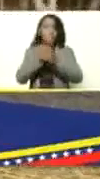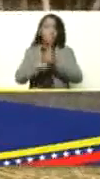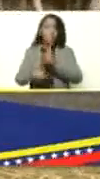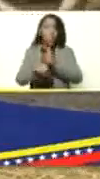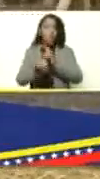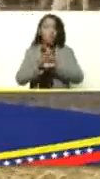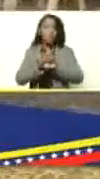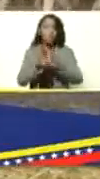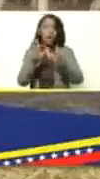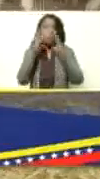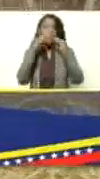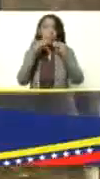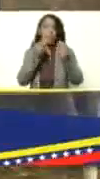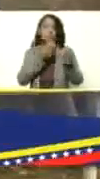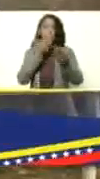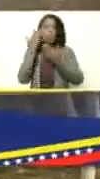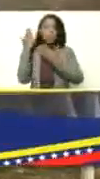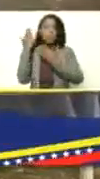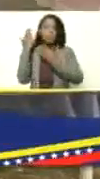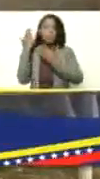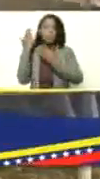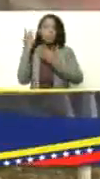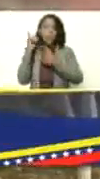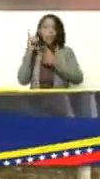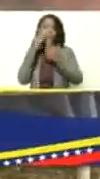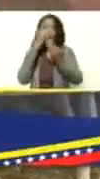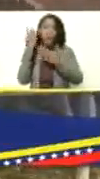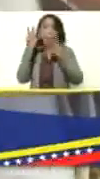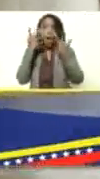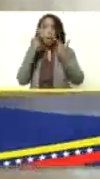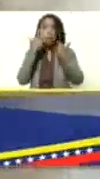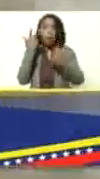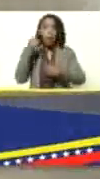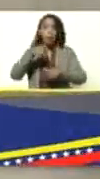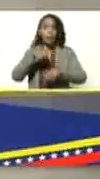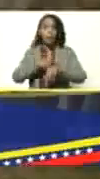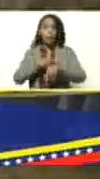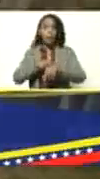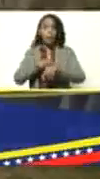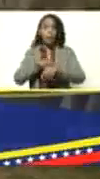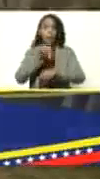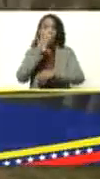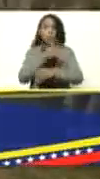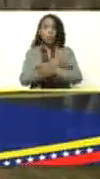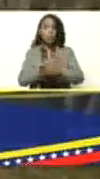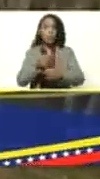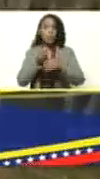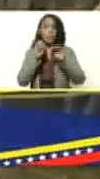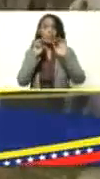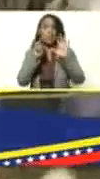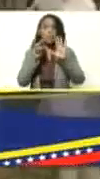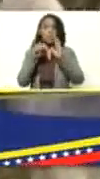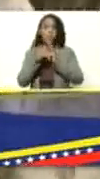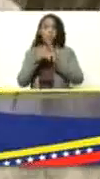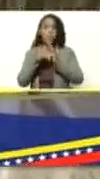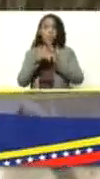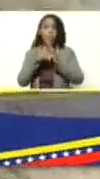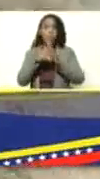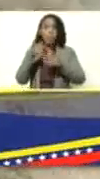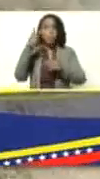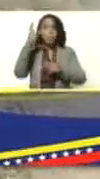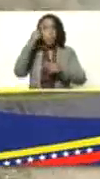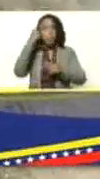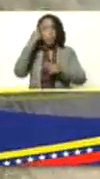ya la experiencia lo ha dado. Un rebaño que en este momento lo tenemos, presidente, de 4.700.000 cabezas de caprinos